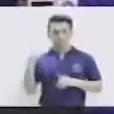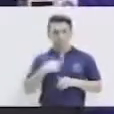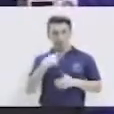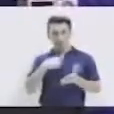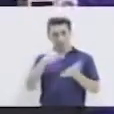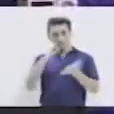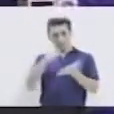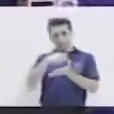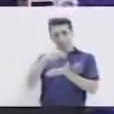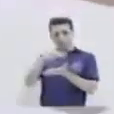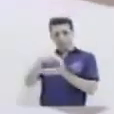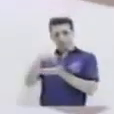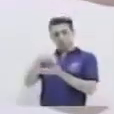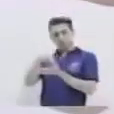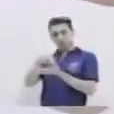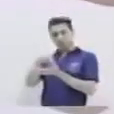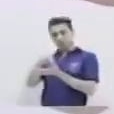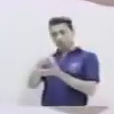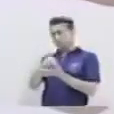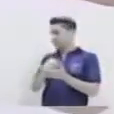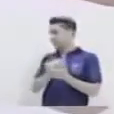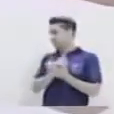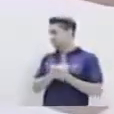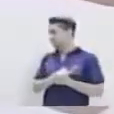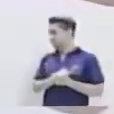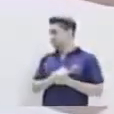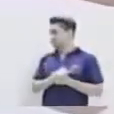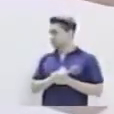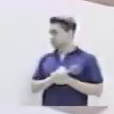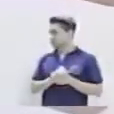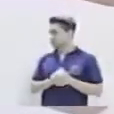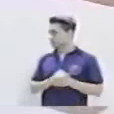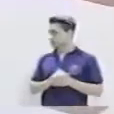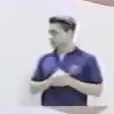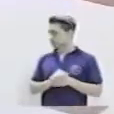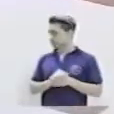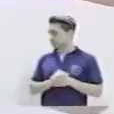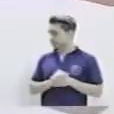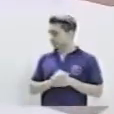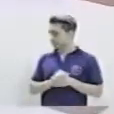y vamos a seguir con el cuerpo de la ranita.